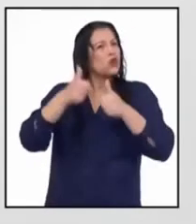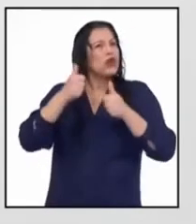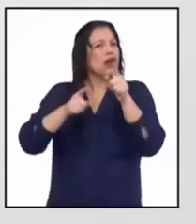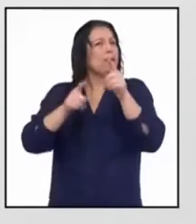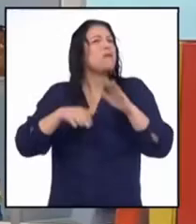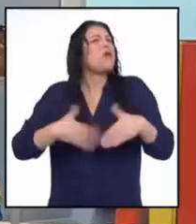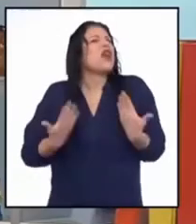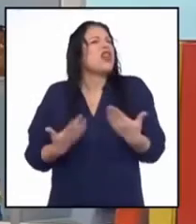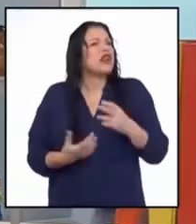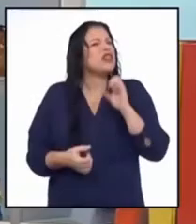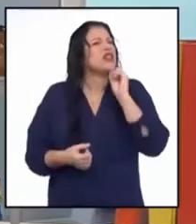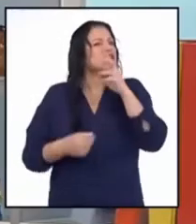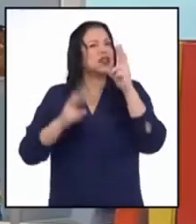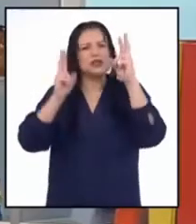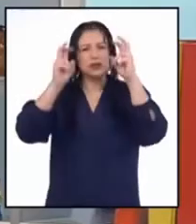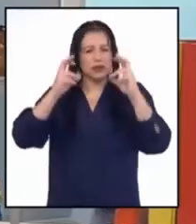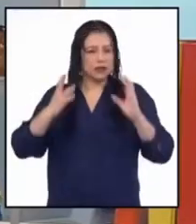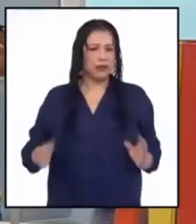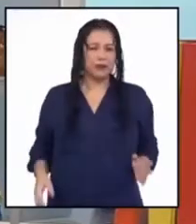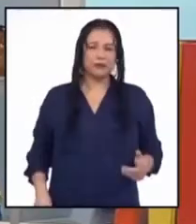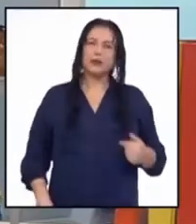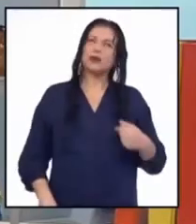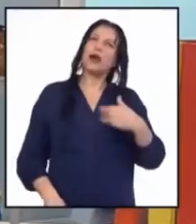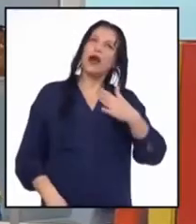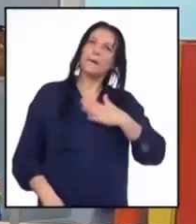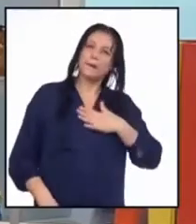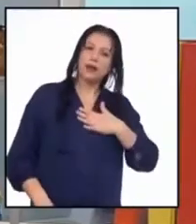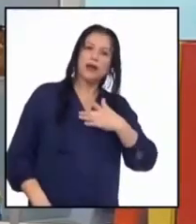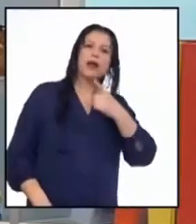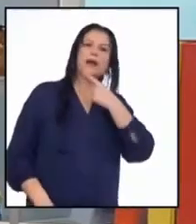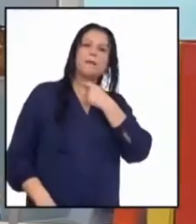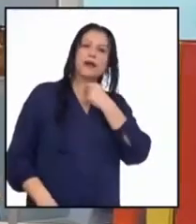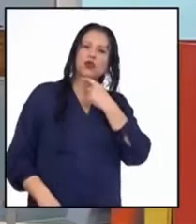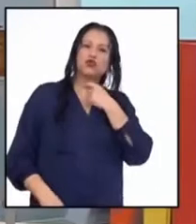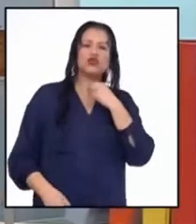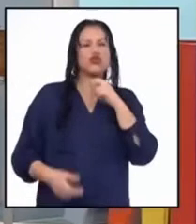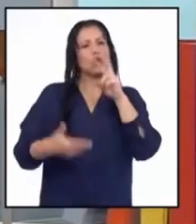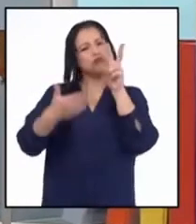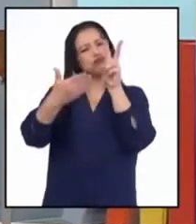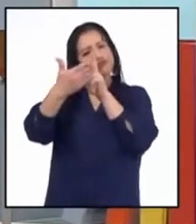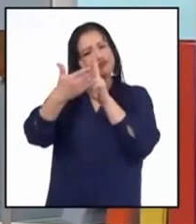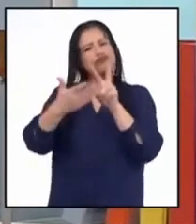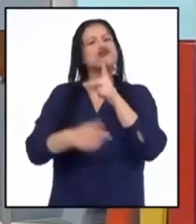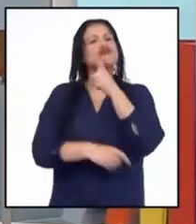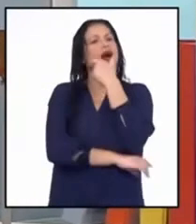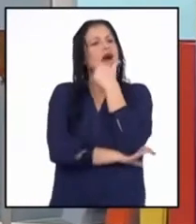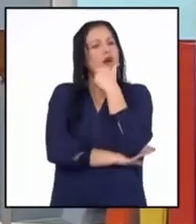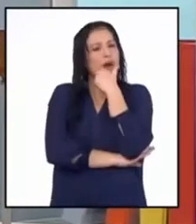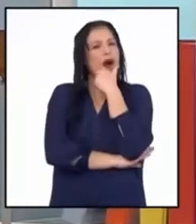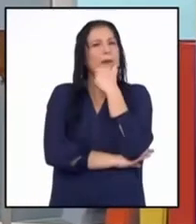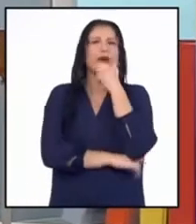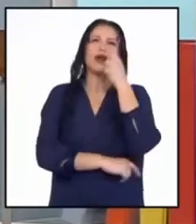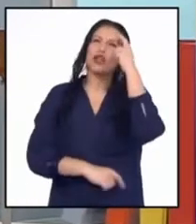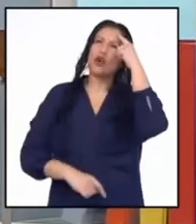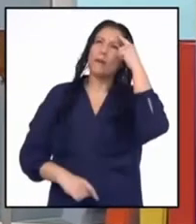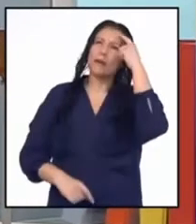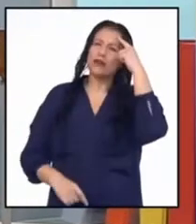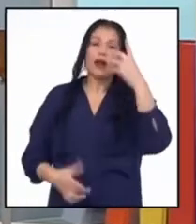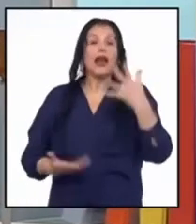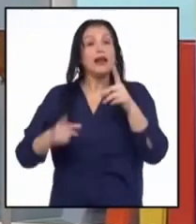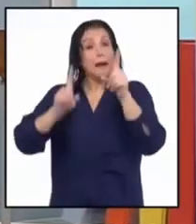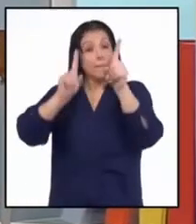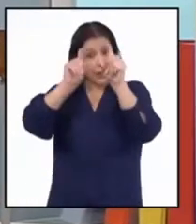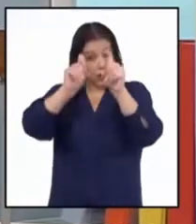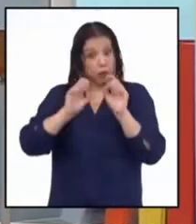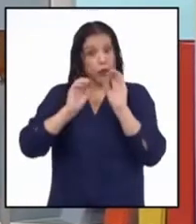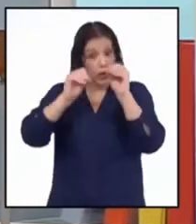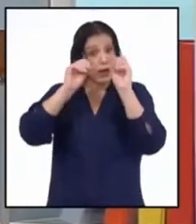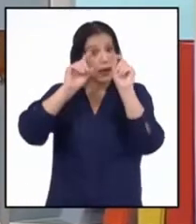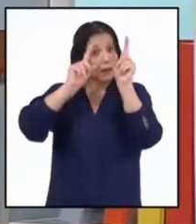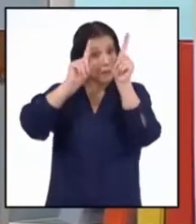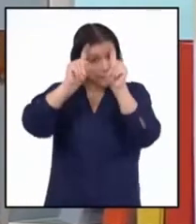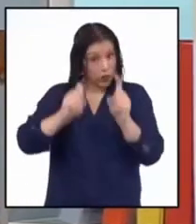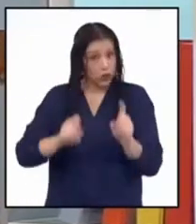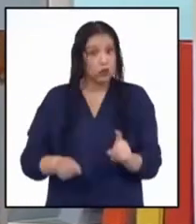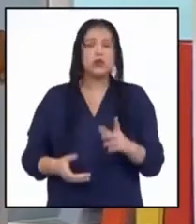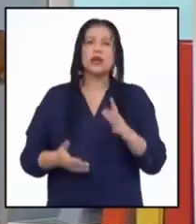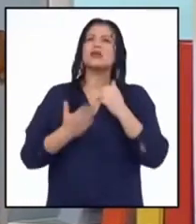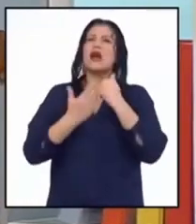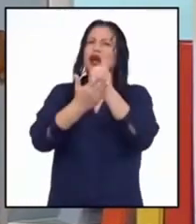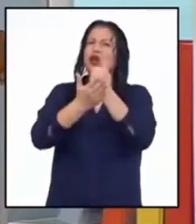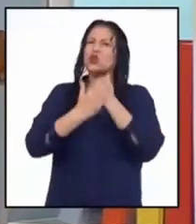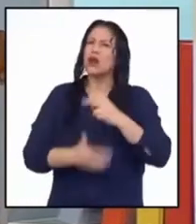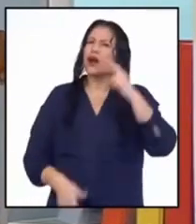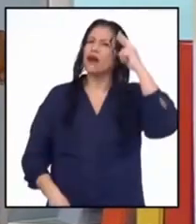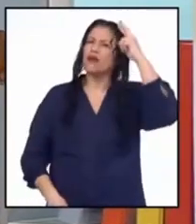respecto? Bueno, a mí me gustó mucho este tipo de párrafo porque creo que las preguntas abordan muchas dificultades. Además, nos hacen